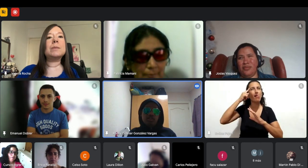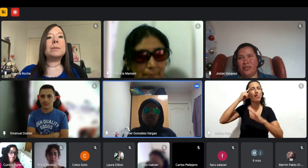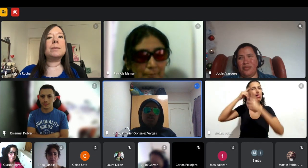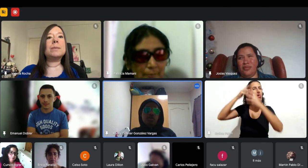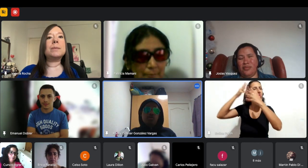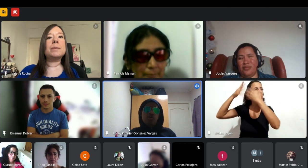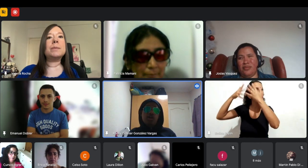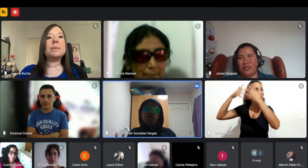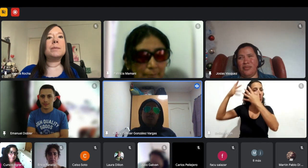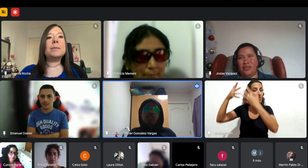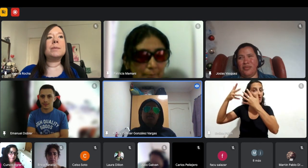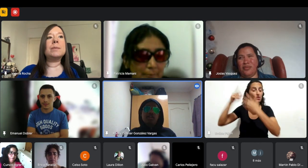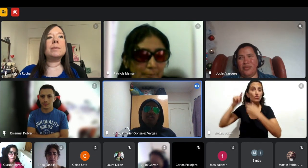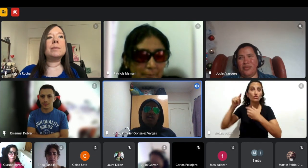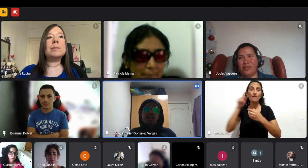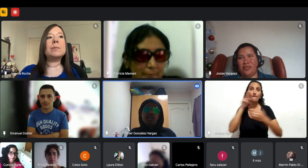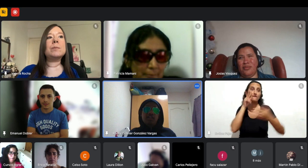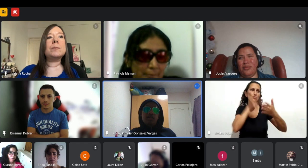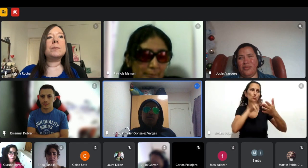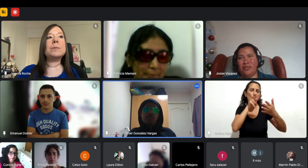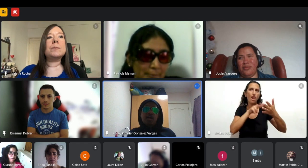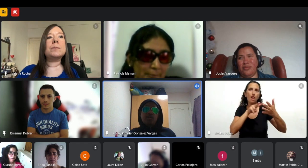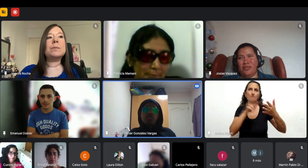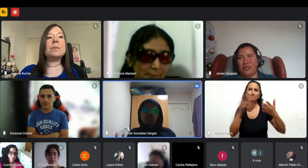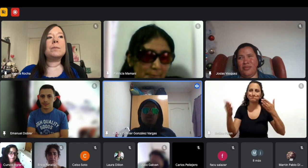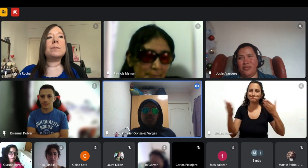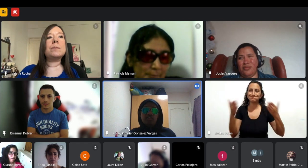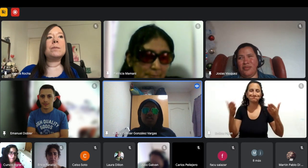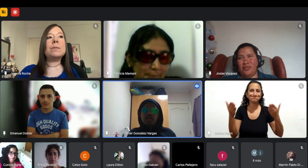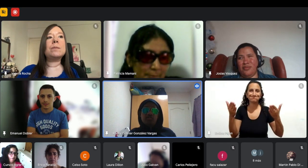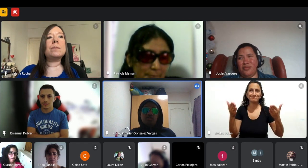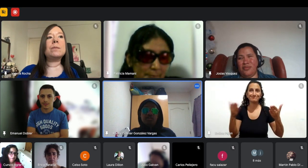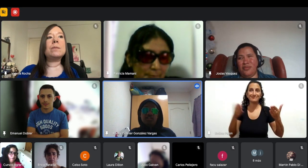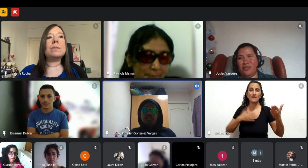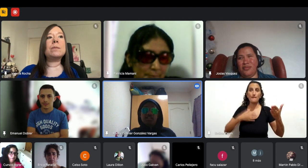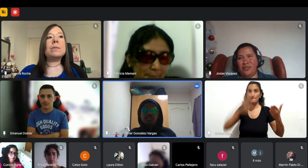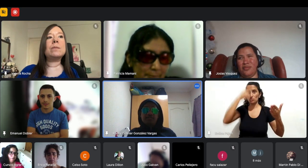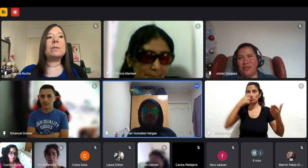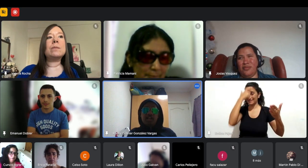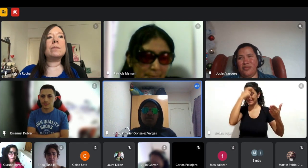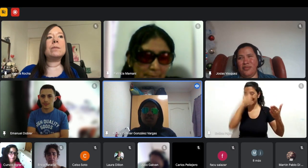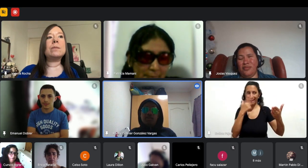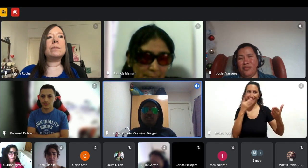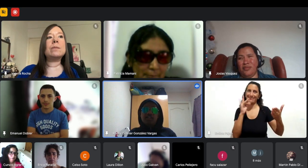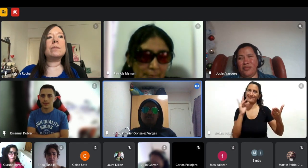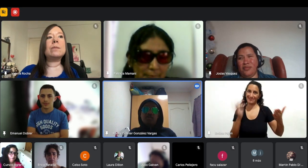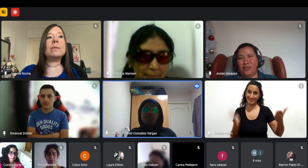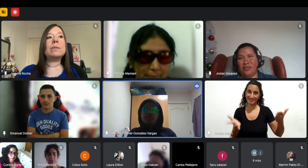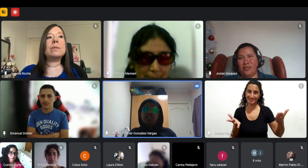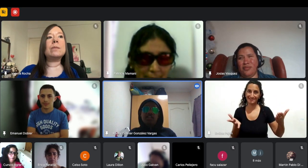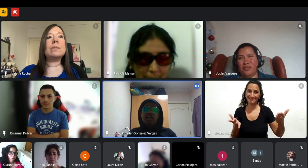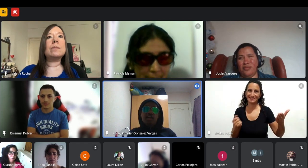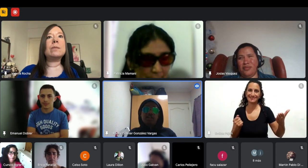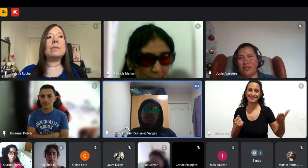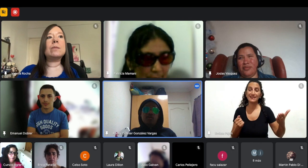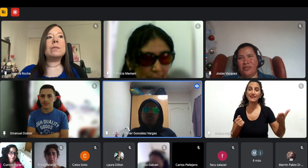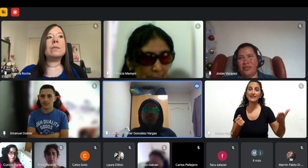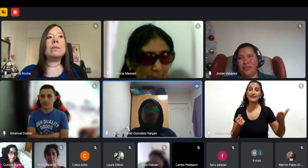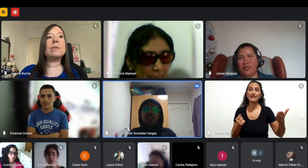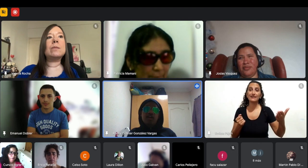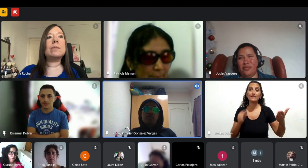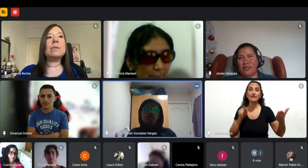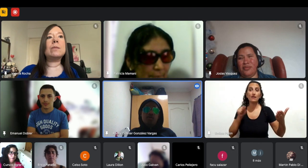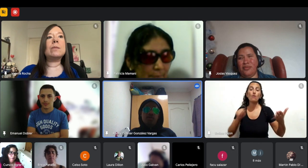entonces no hay una compatibilidad para nosotros en ese caso y la matemática se convierte ya en